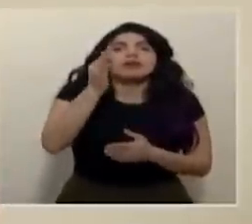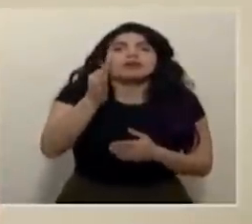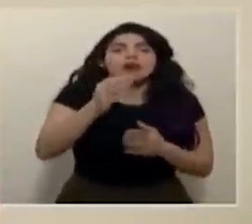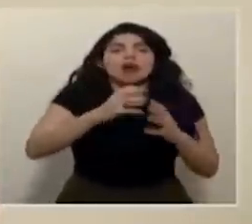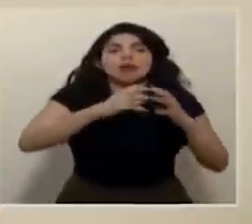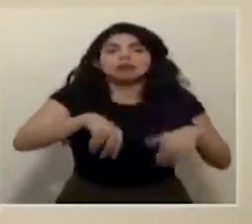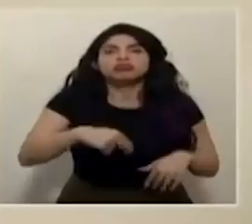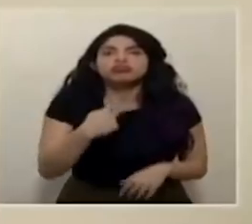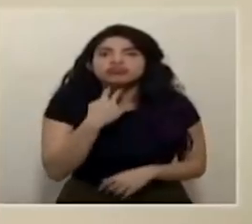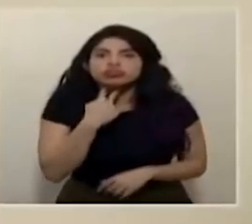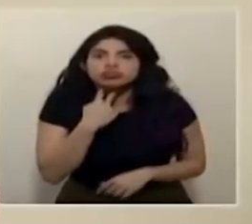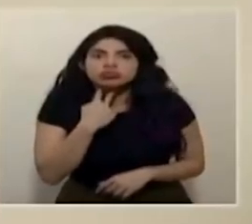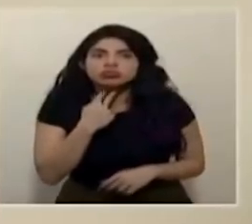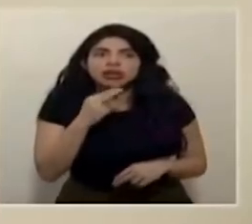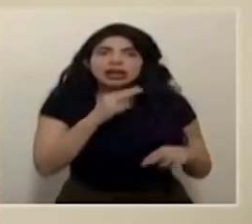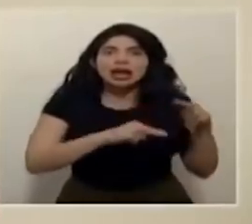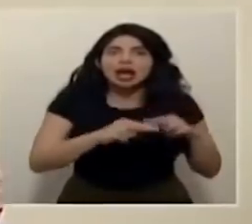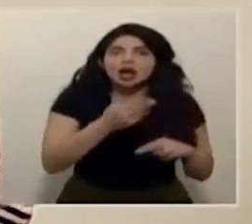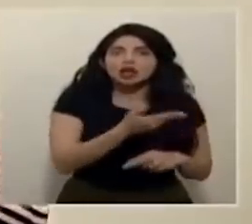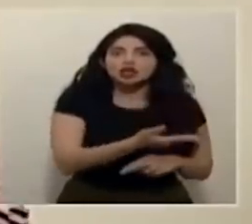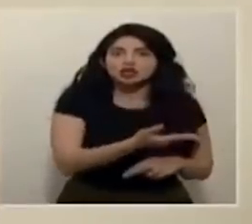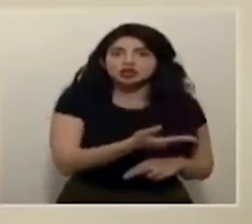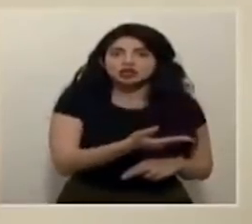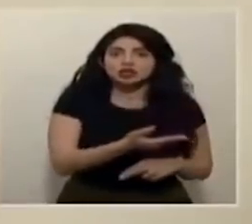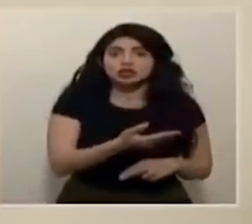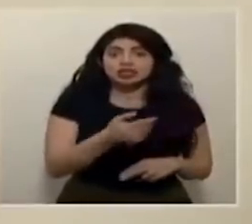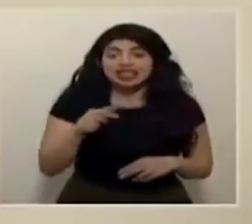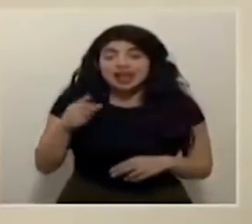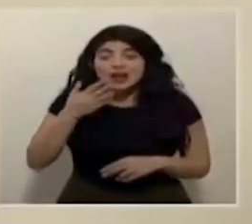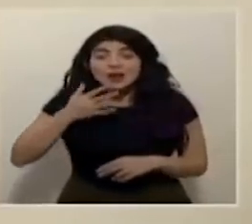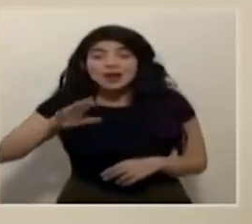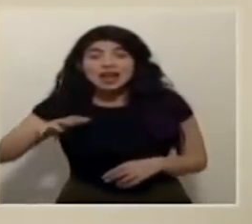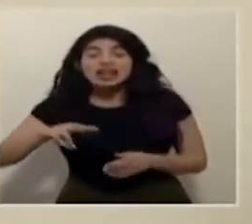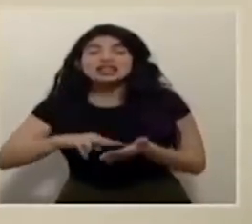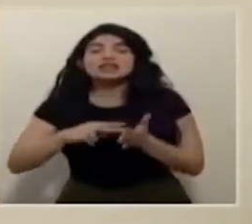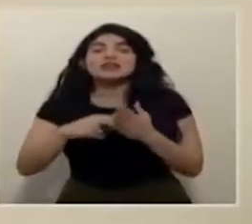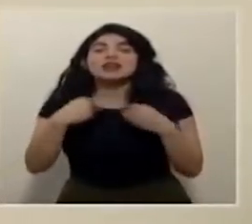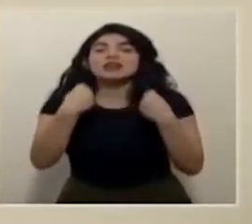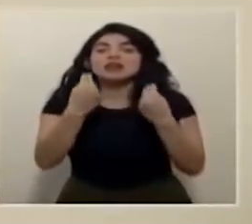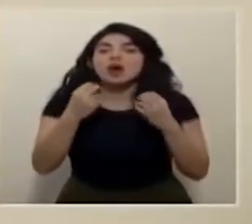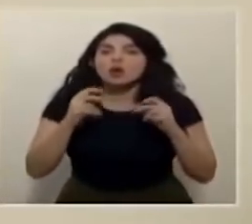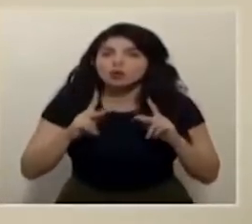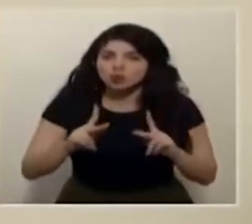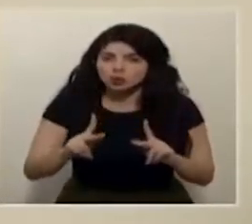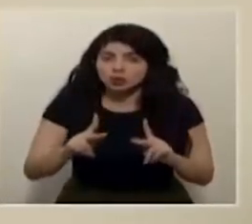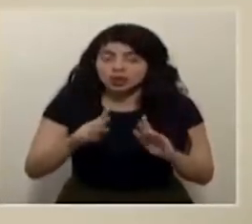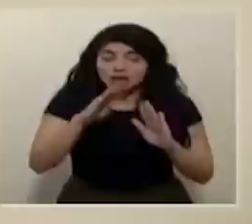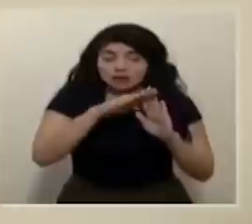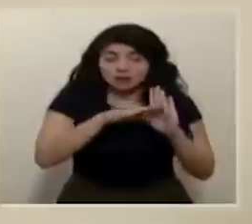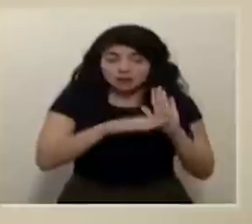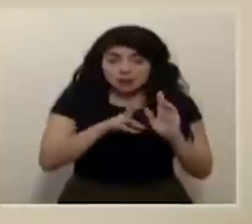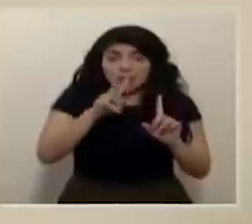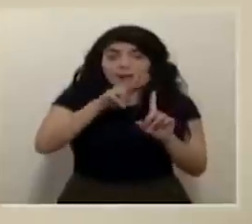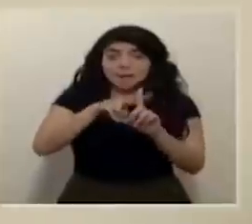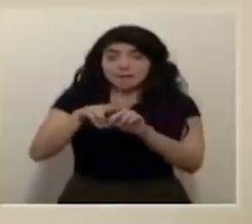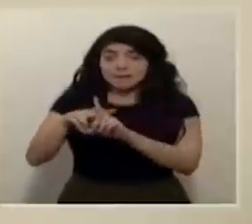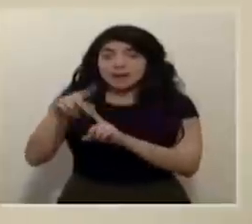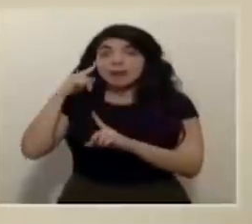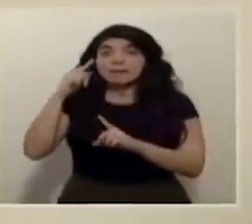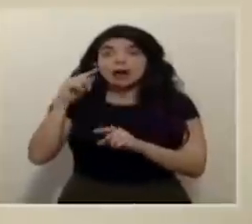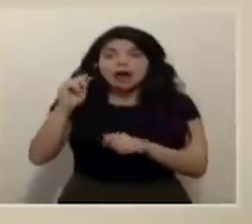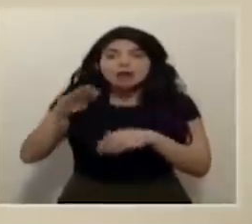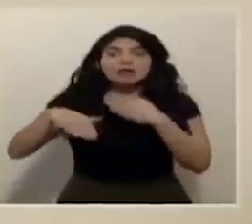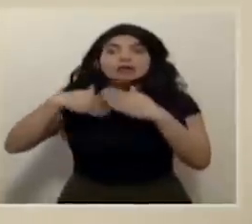colapso per se de los negocios o sea más bien es la oportunidad de tomar medidas más específicas para recuperar el estatus